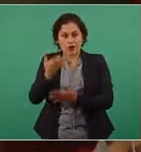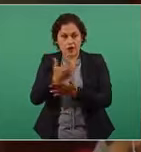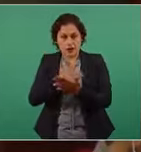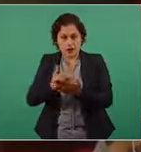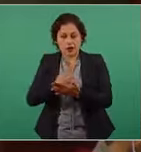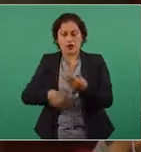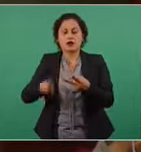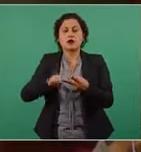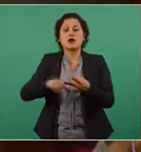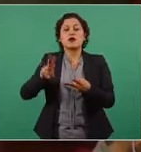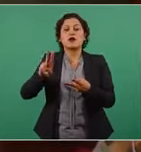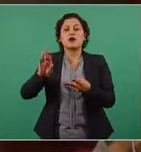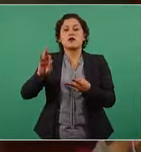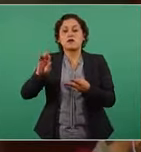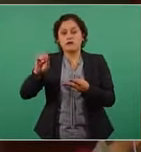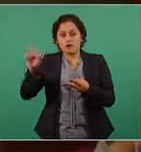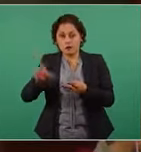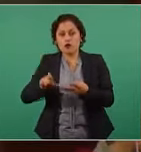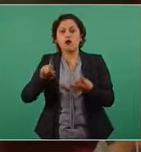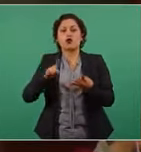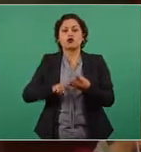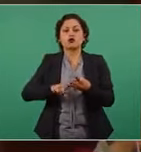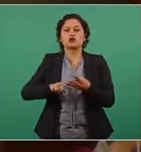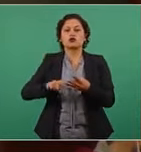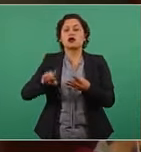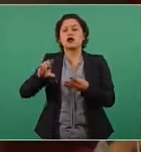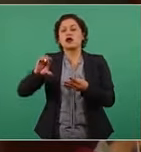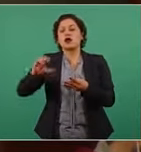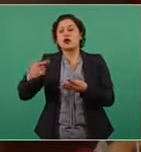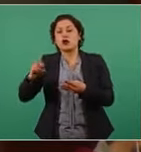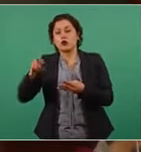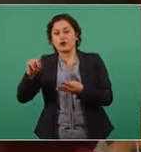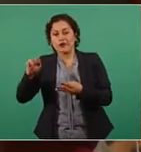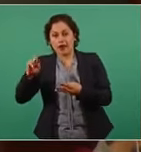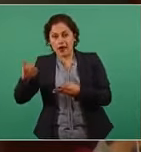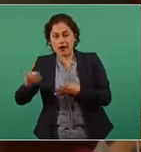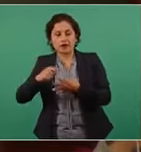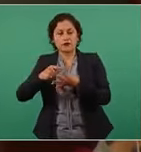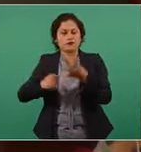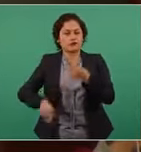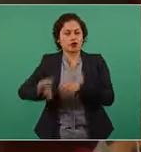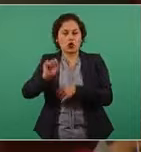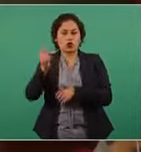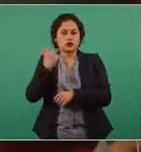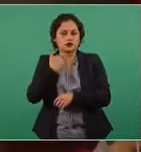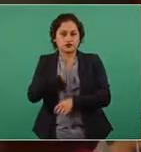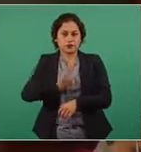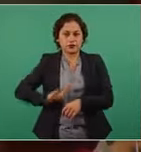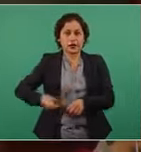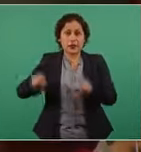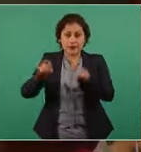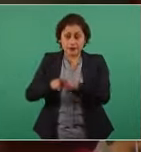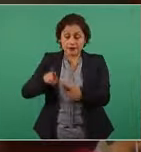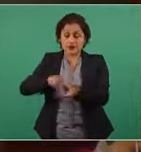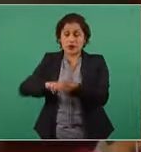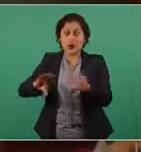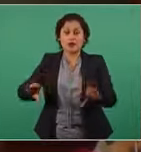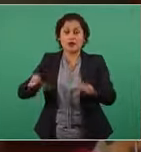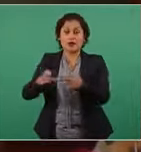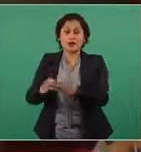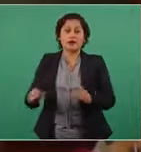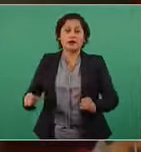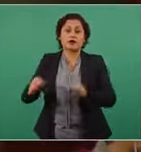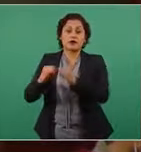Fox Carlos Salinas de Gortari entre otros y estarían participando además organismos autónomos como el INE y la